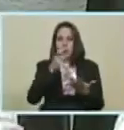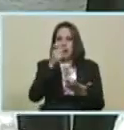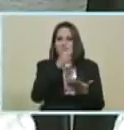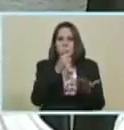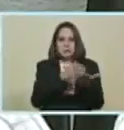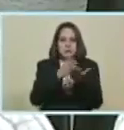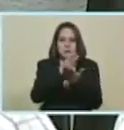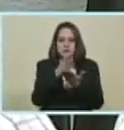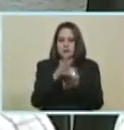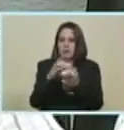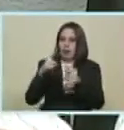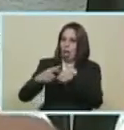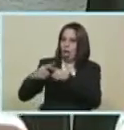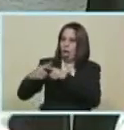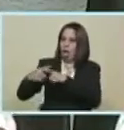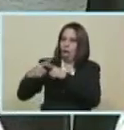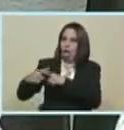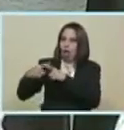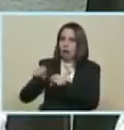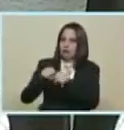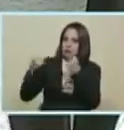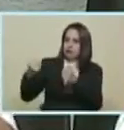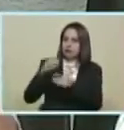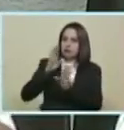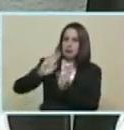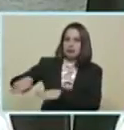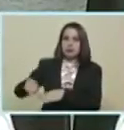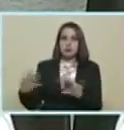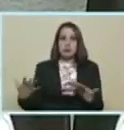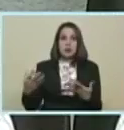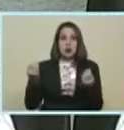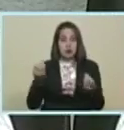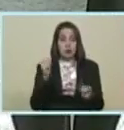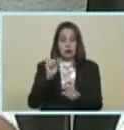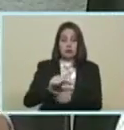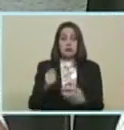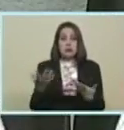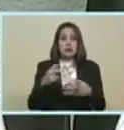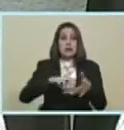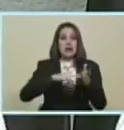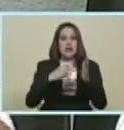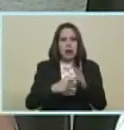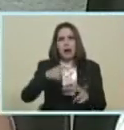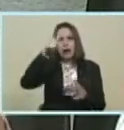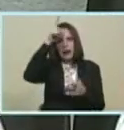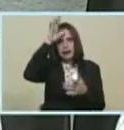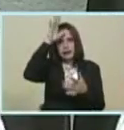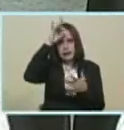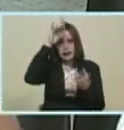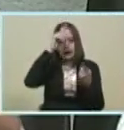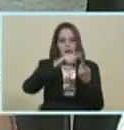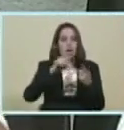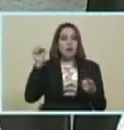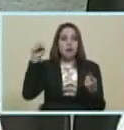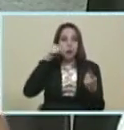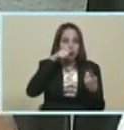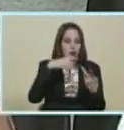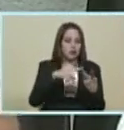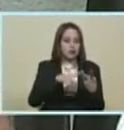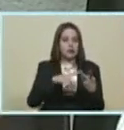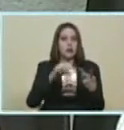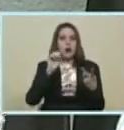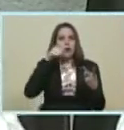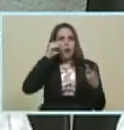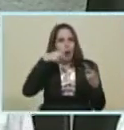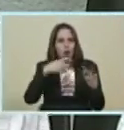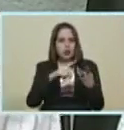Cómo romper Esa dependencia Con respecto al agua Muy bueno Y eso significa Que podemos producir Gallina Pollo engorde Conejo Etcétera